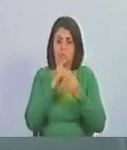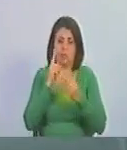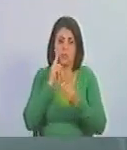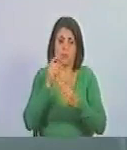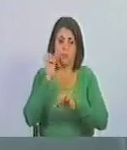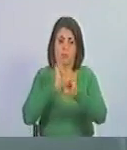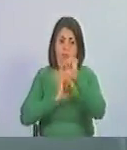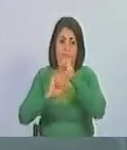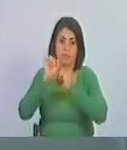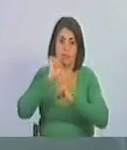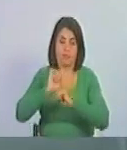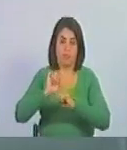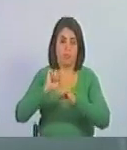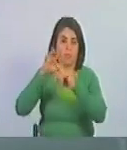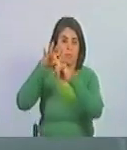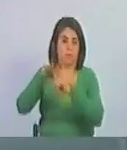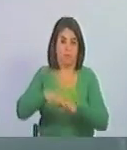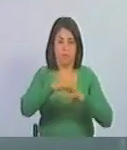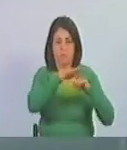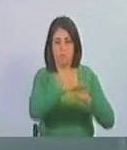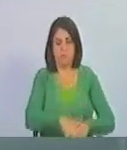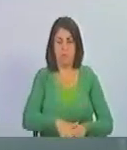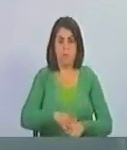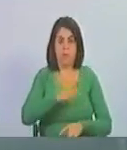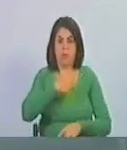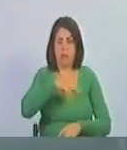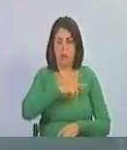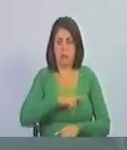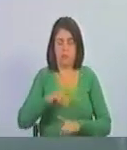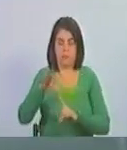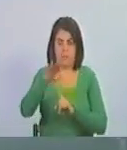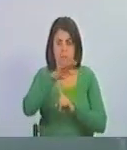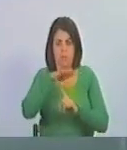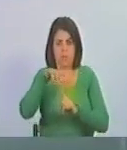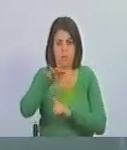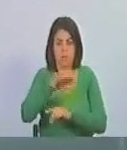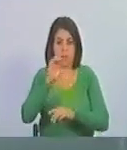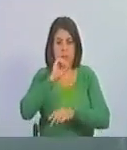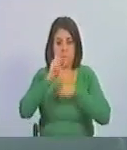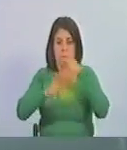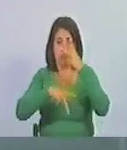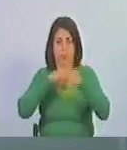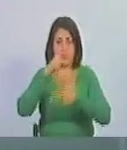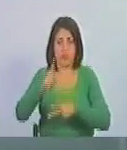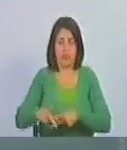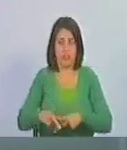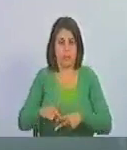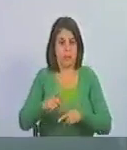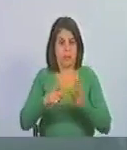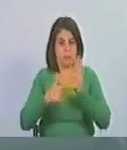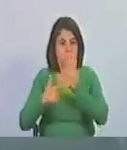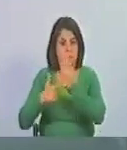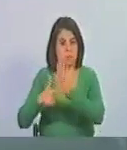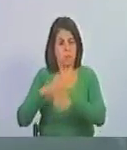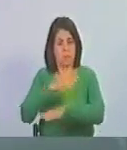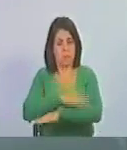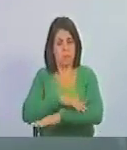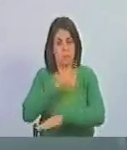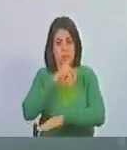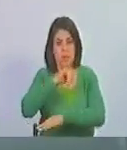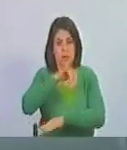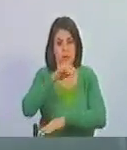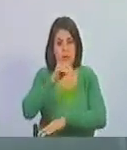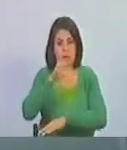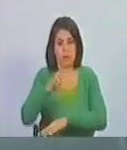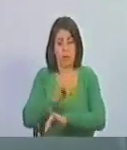defienda a monarquías inútiles, a religiones virtuadas o a políticas descaradas. José Martín.